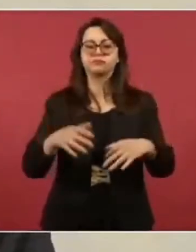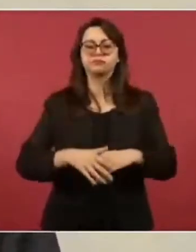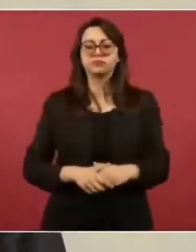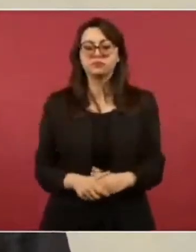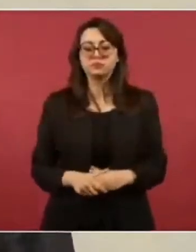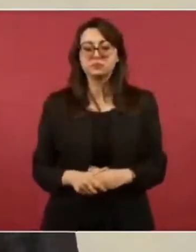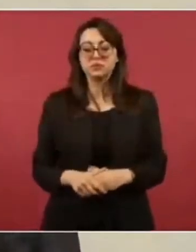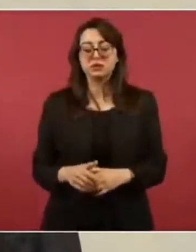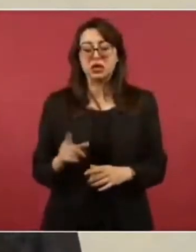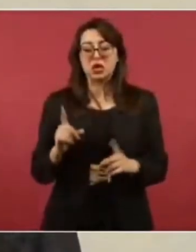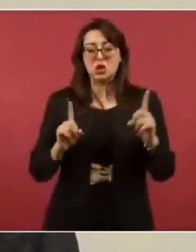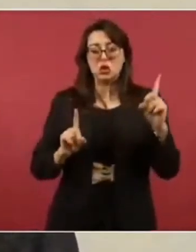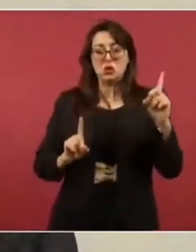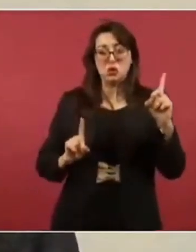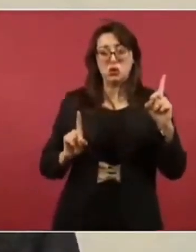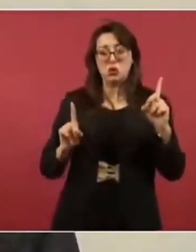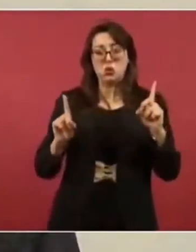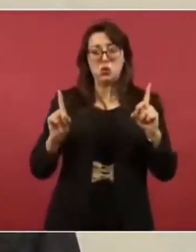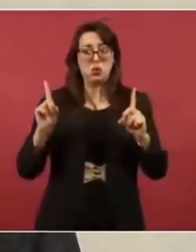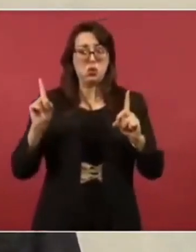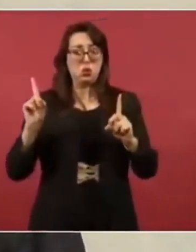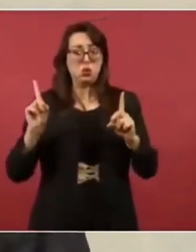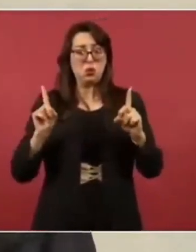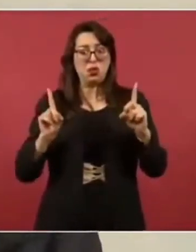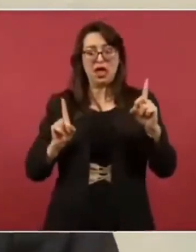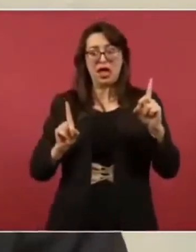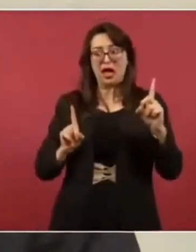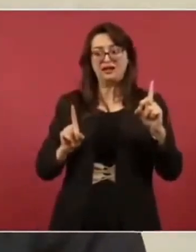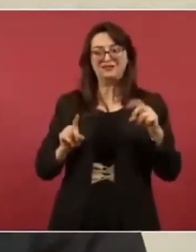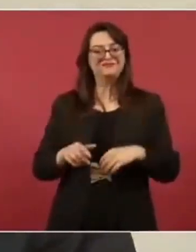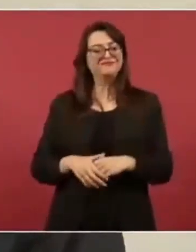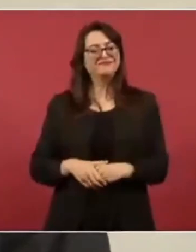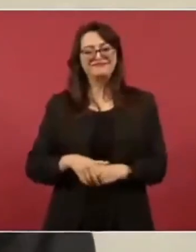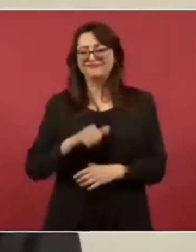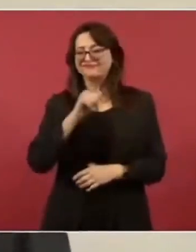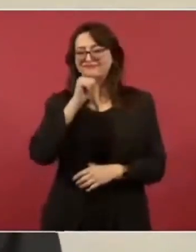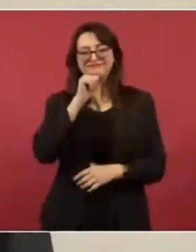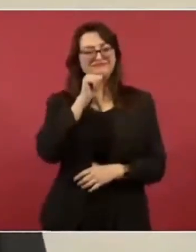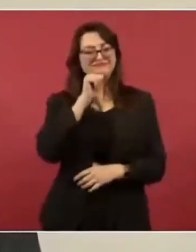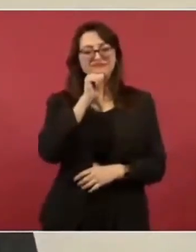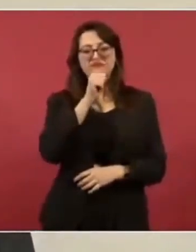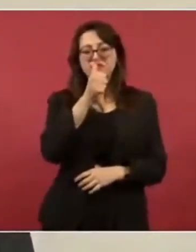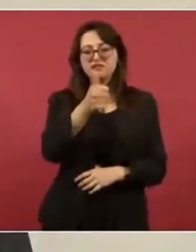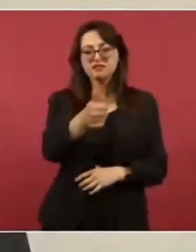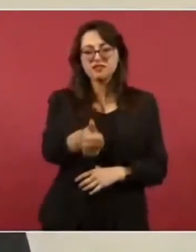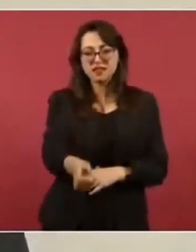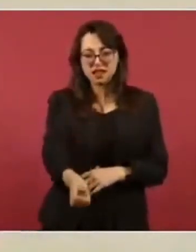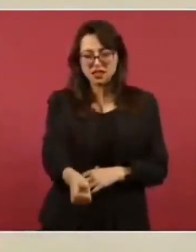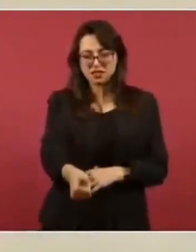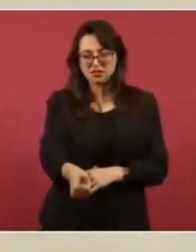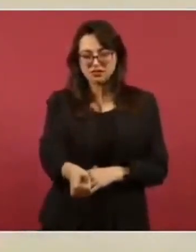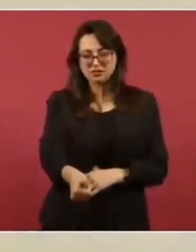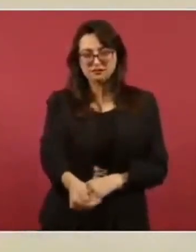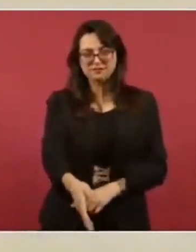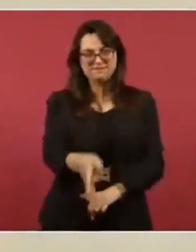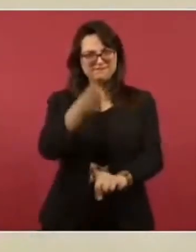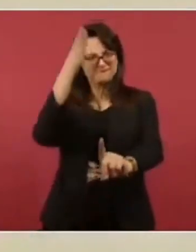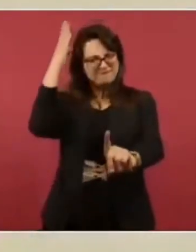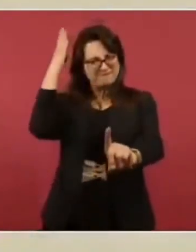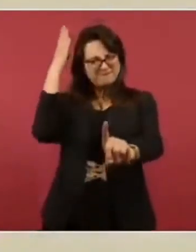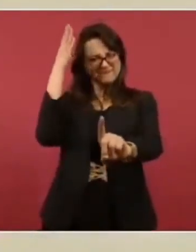zigzaguear, sigamos anclados